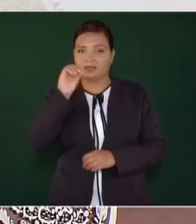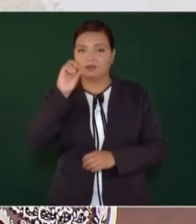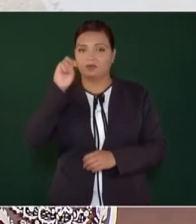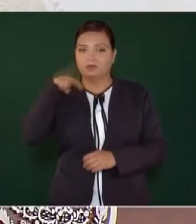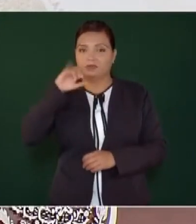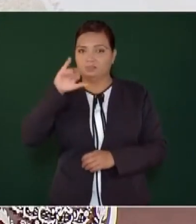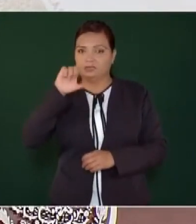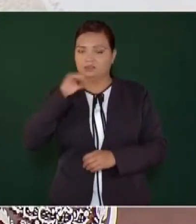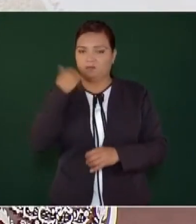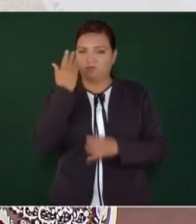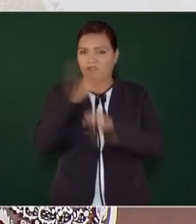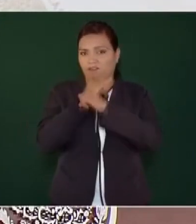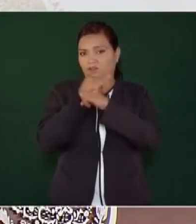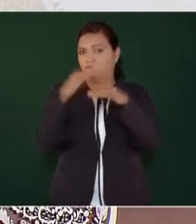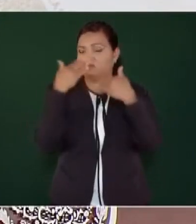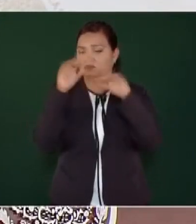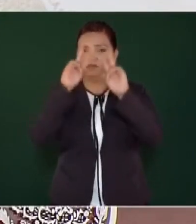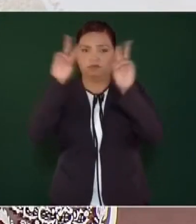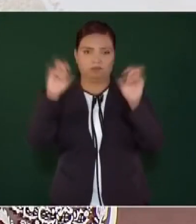sobre esto.